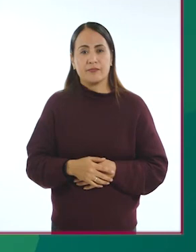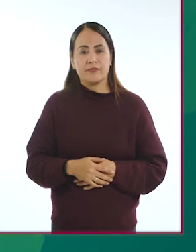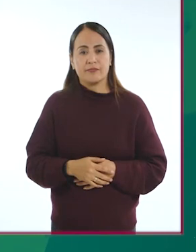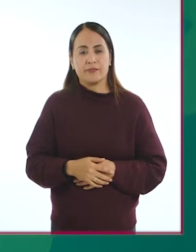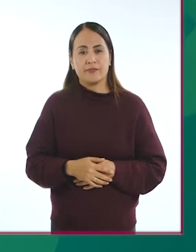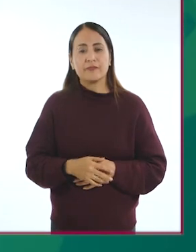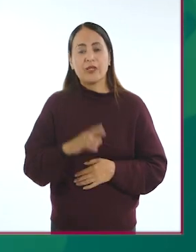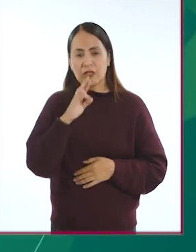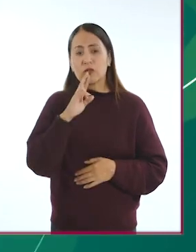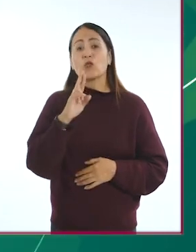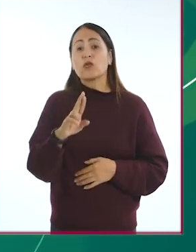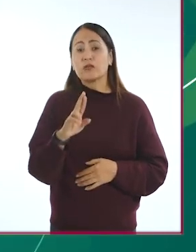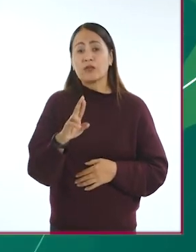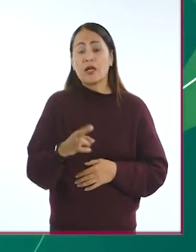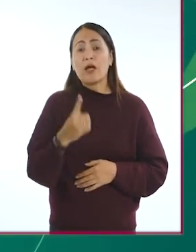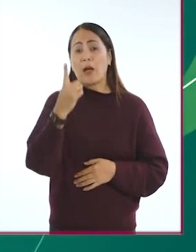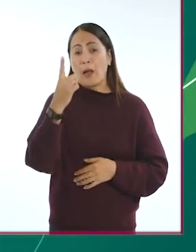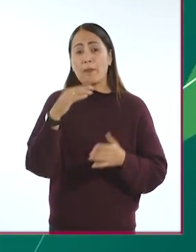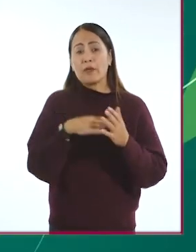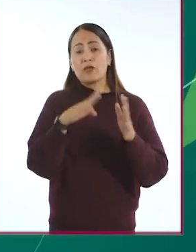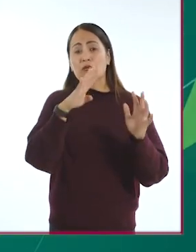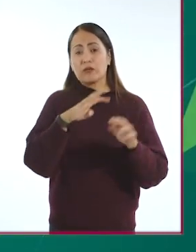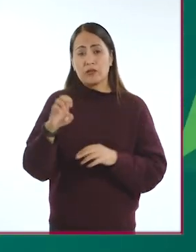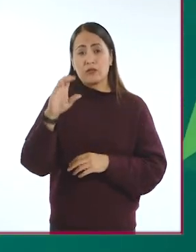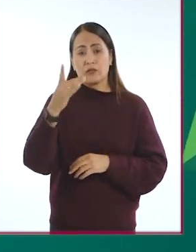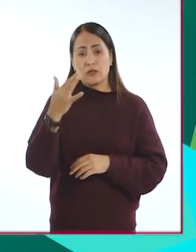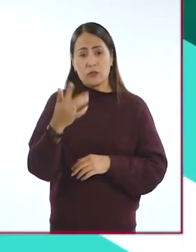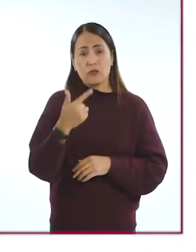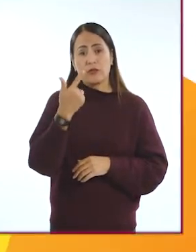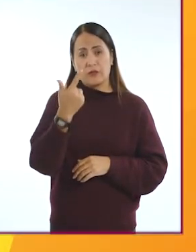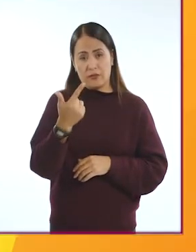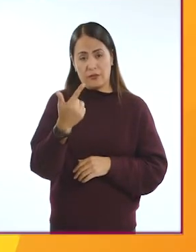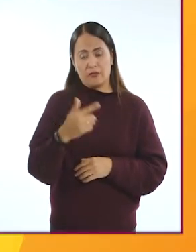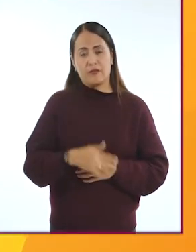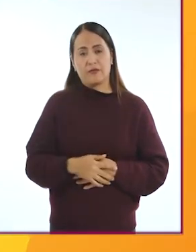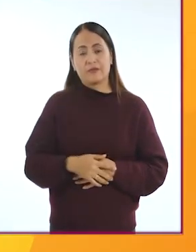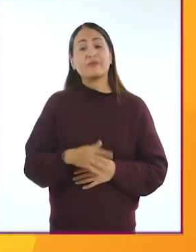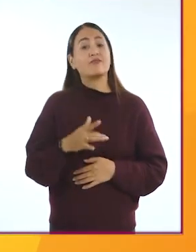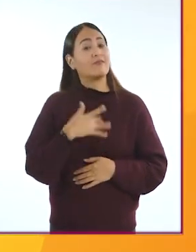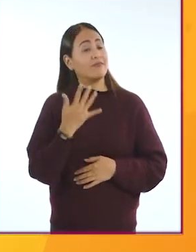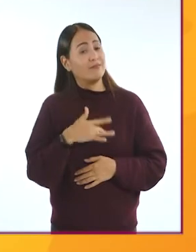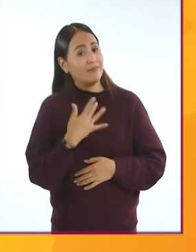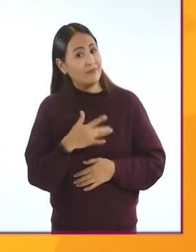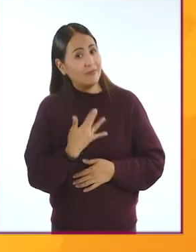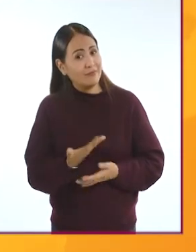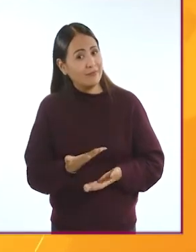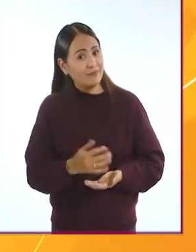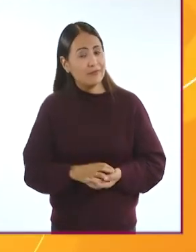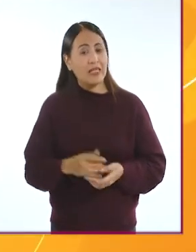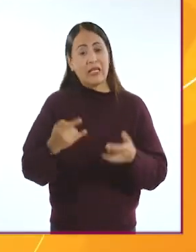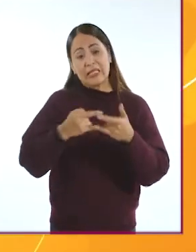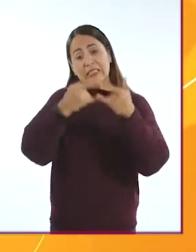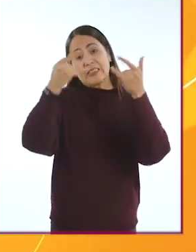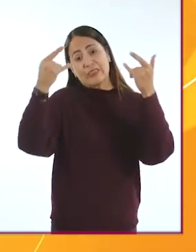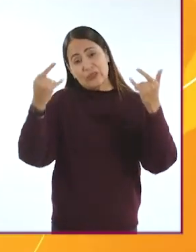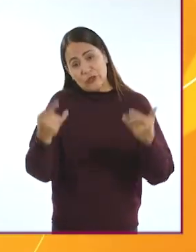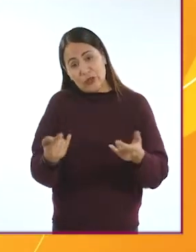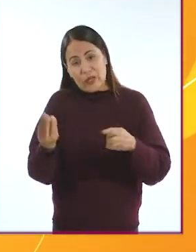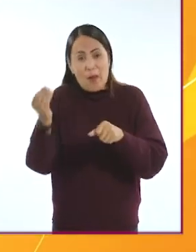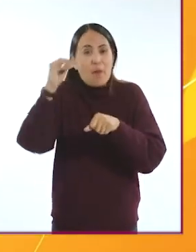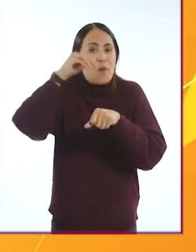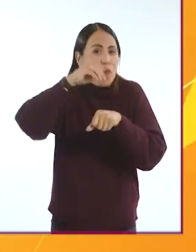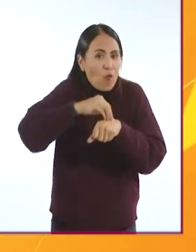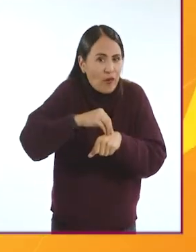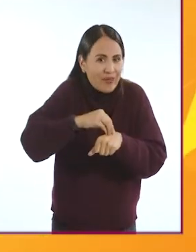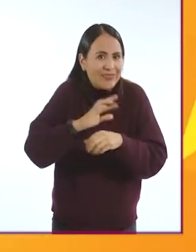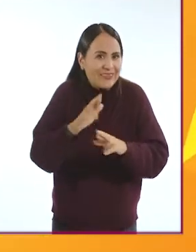La respuesta correcta es en 1957. ¿Y qué crees Shada? Como en toda historia debe haber pilón,